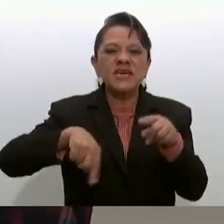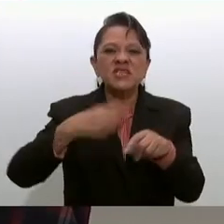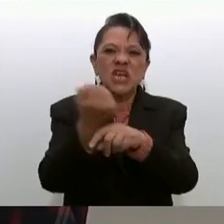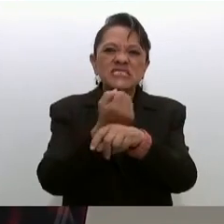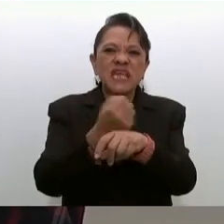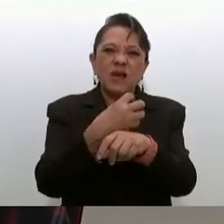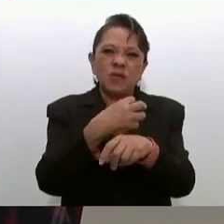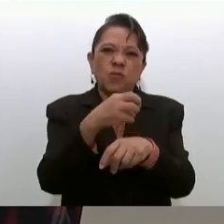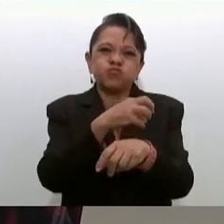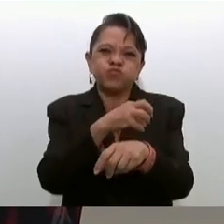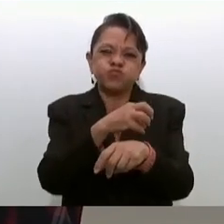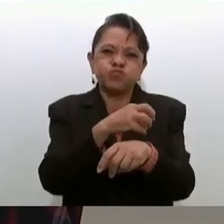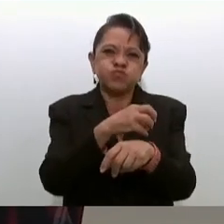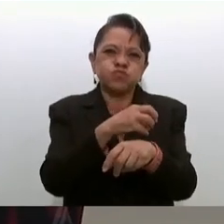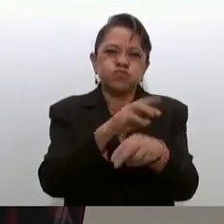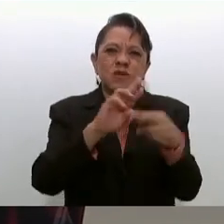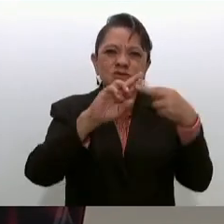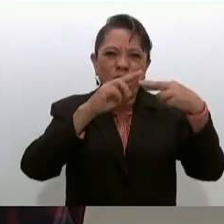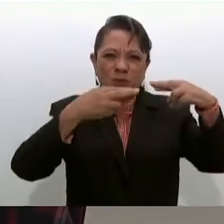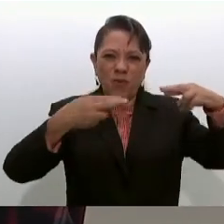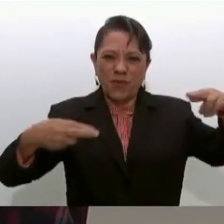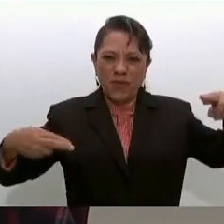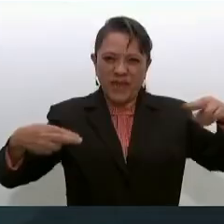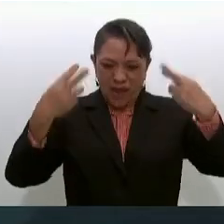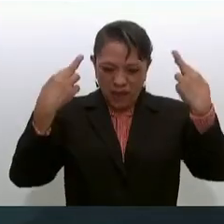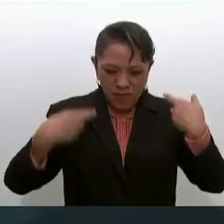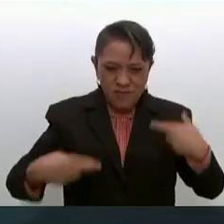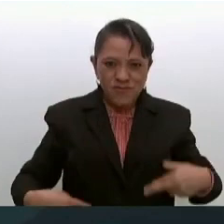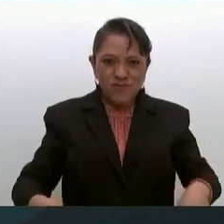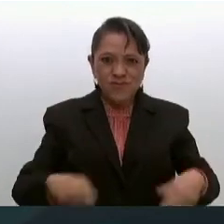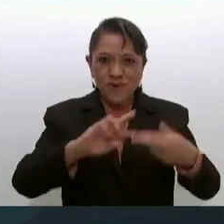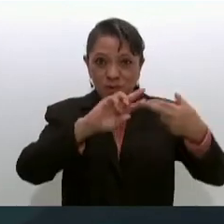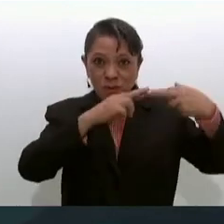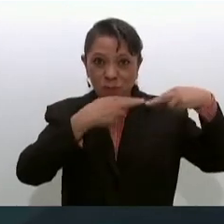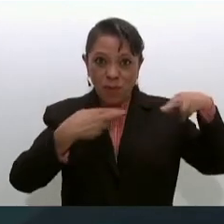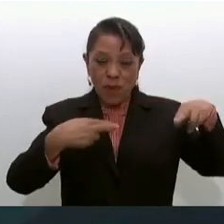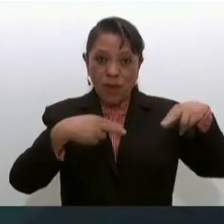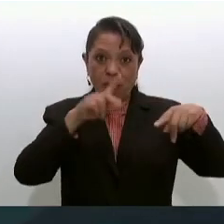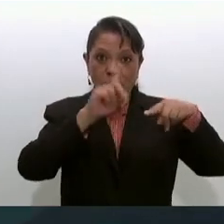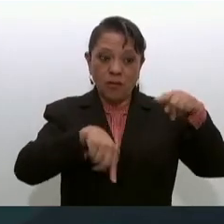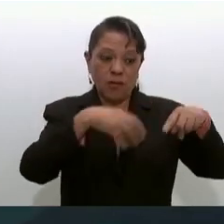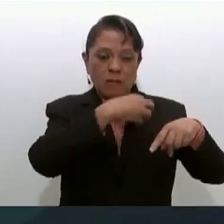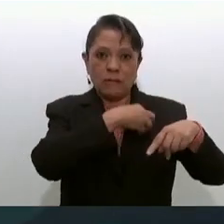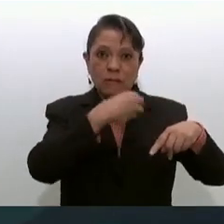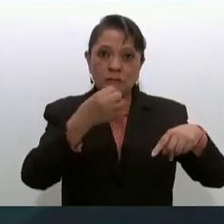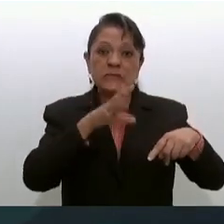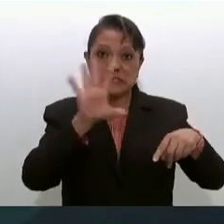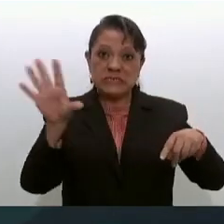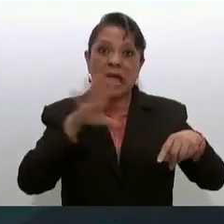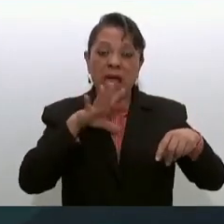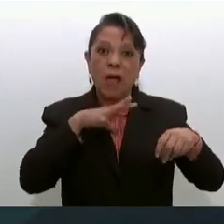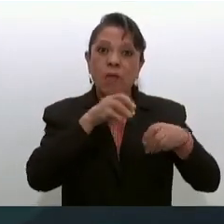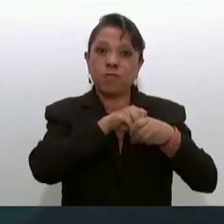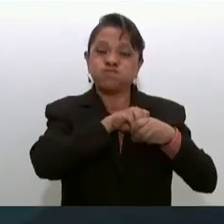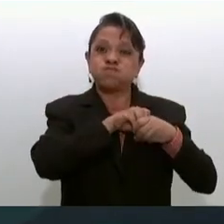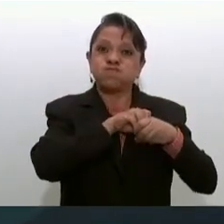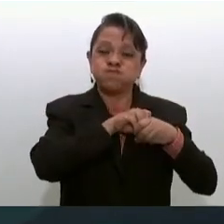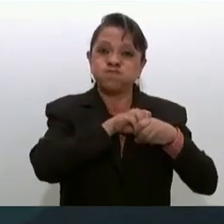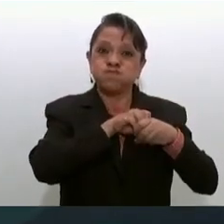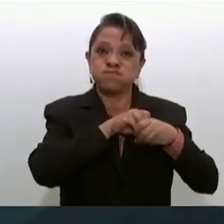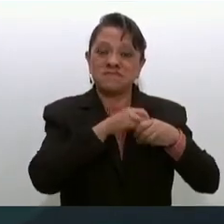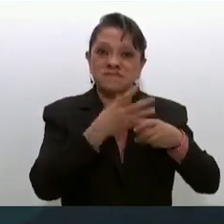arteria principal del corazón ya la tenía yo como